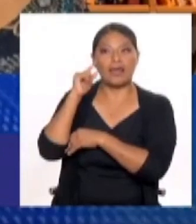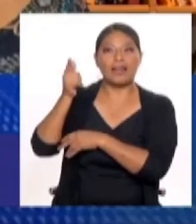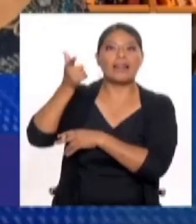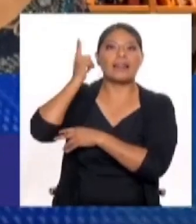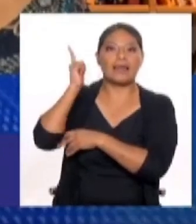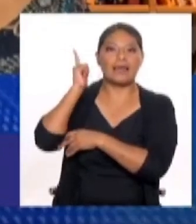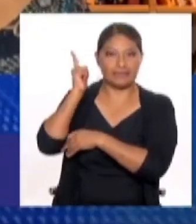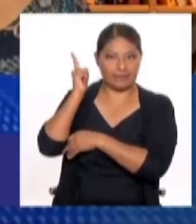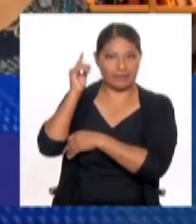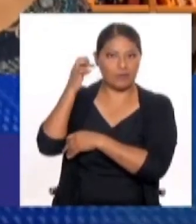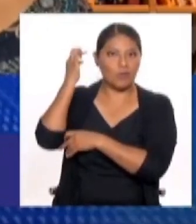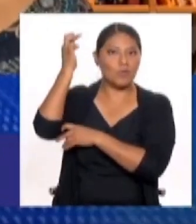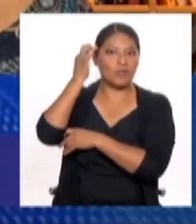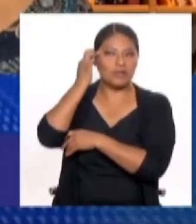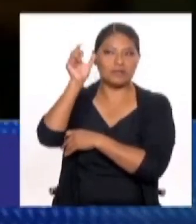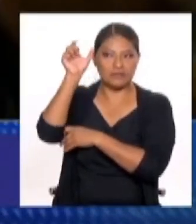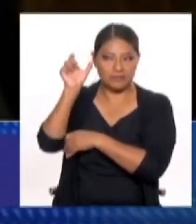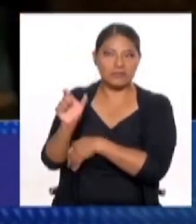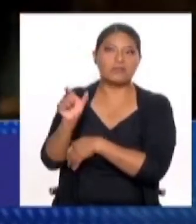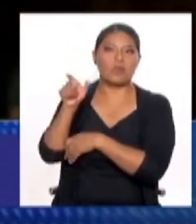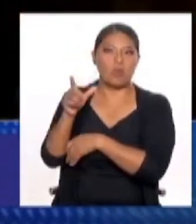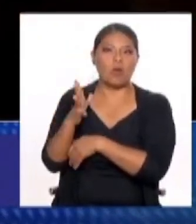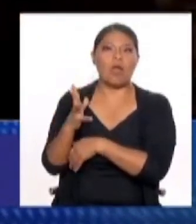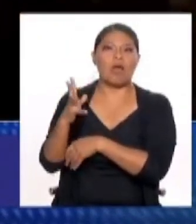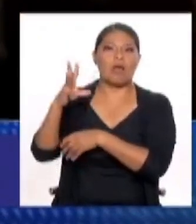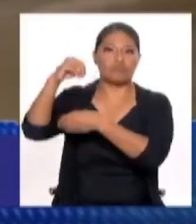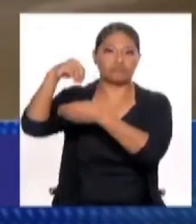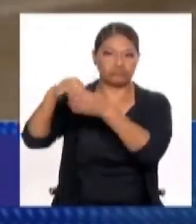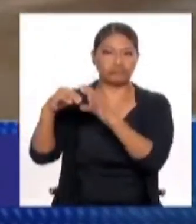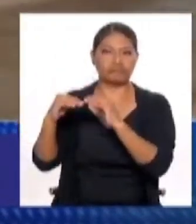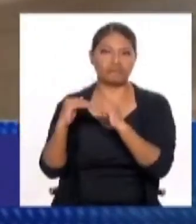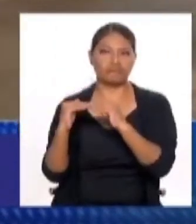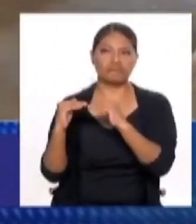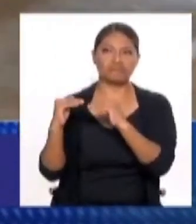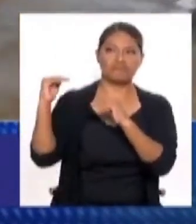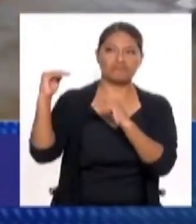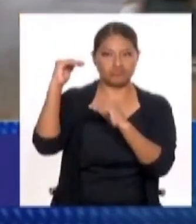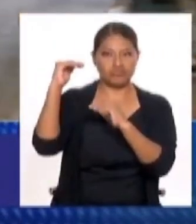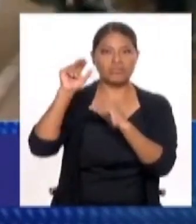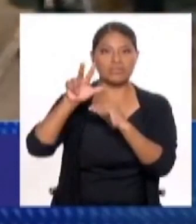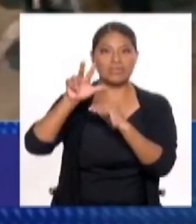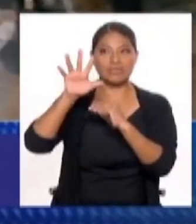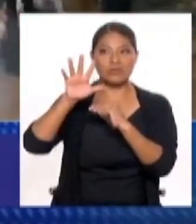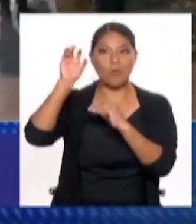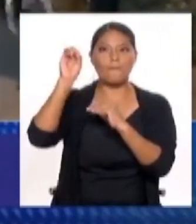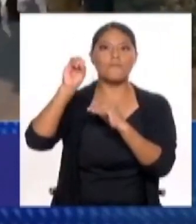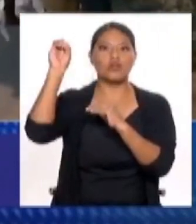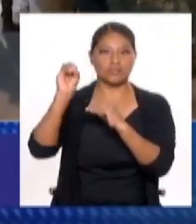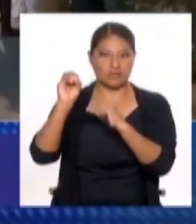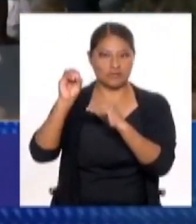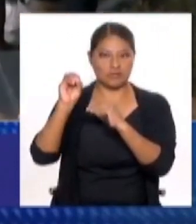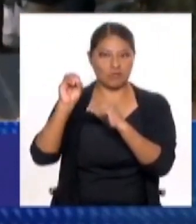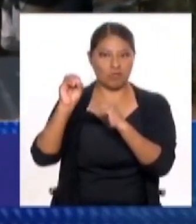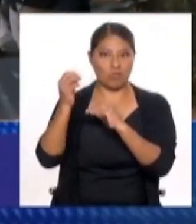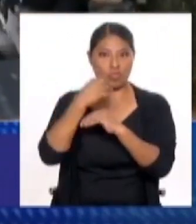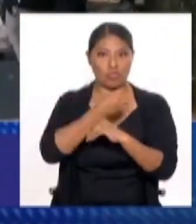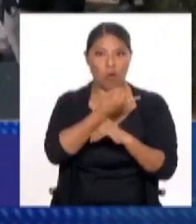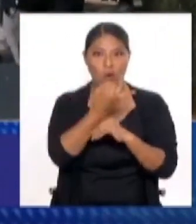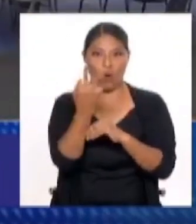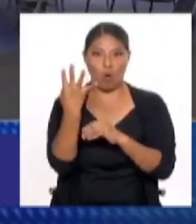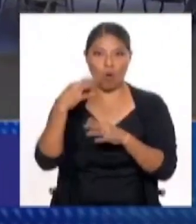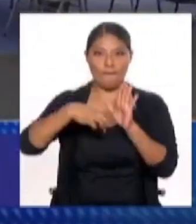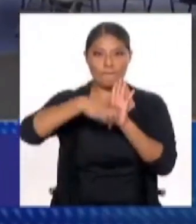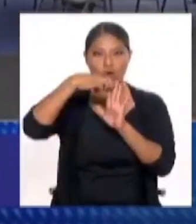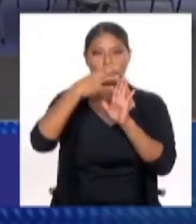Republicano, que consiguió por sí solo 35% de los votos en las elecciones de los